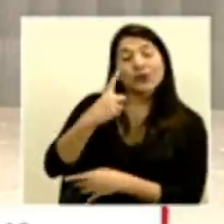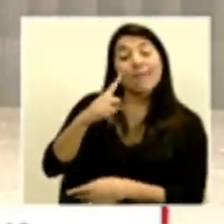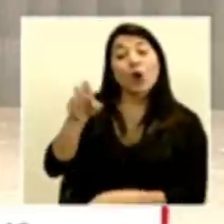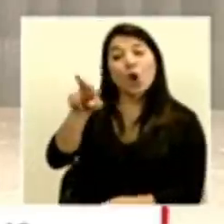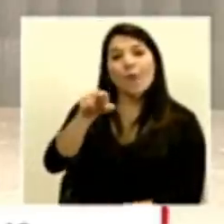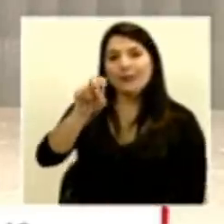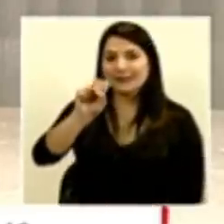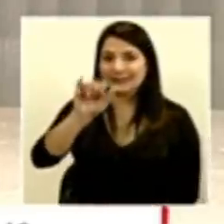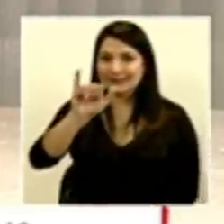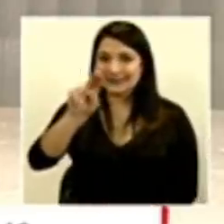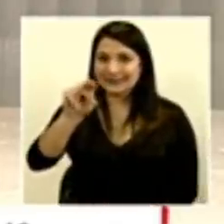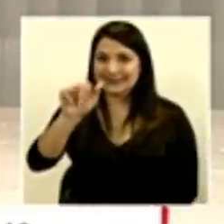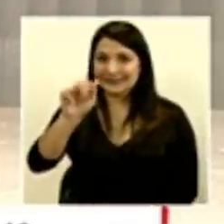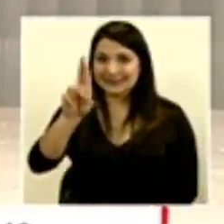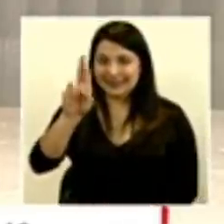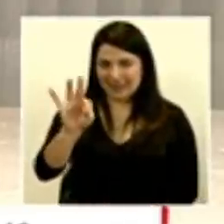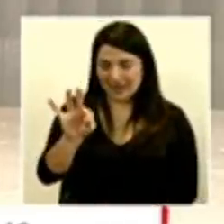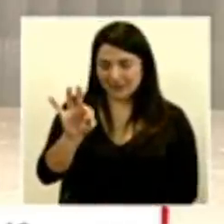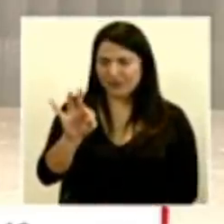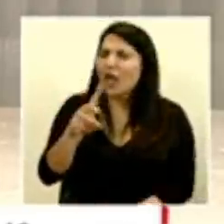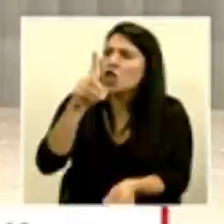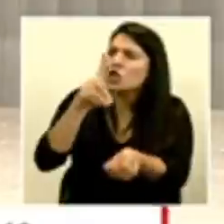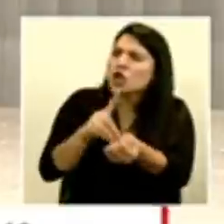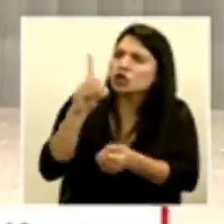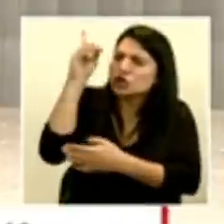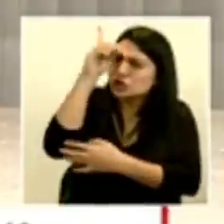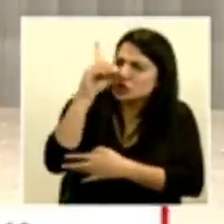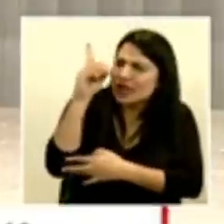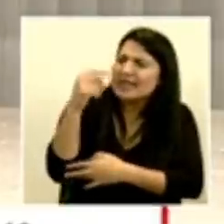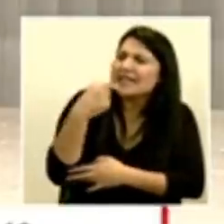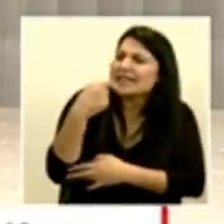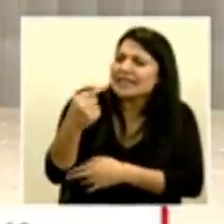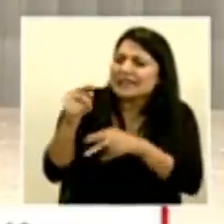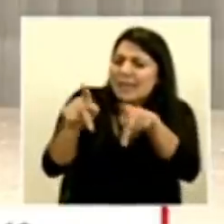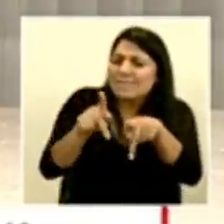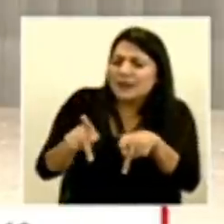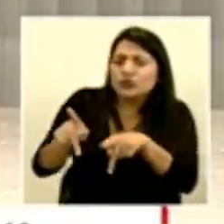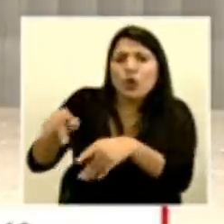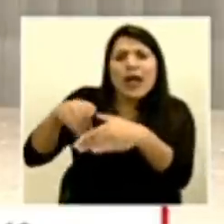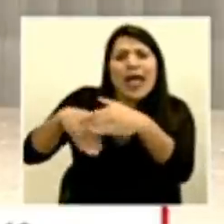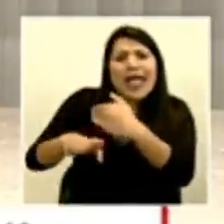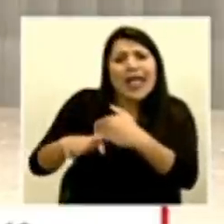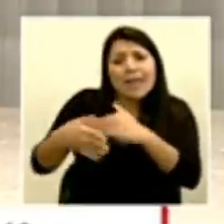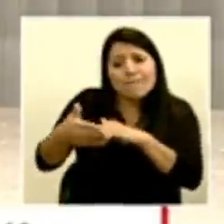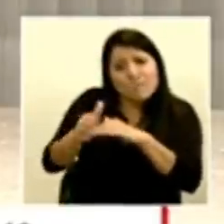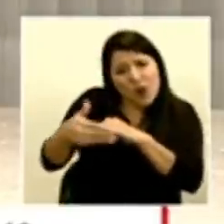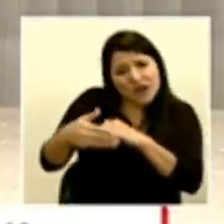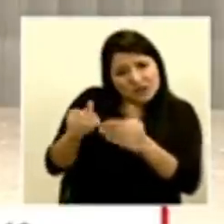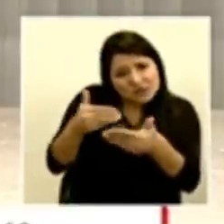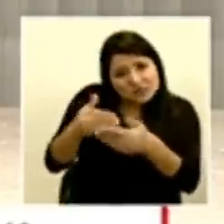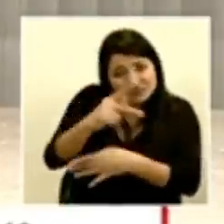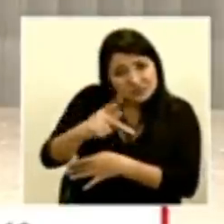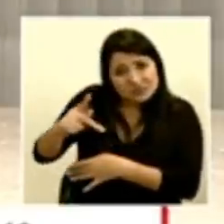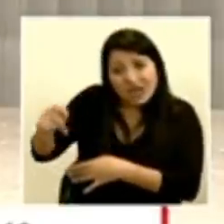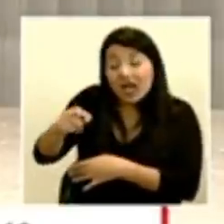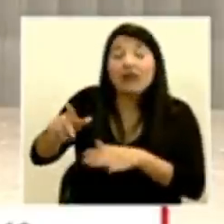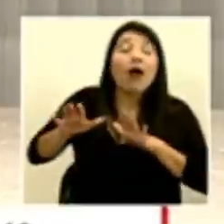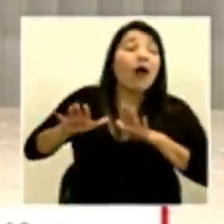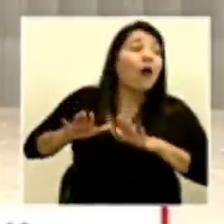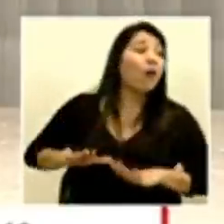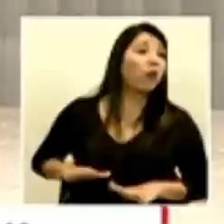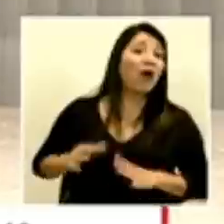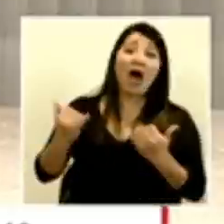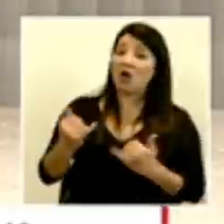Doctor Salas nos han llegado reportes de que la población de zonas costeras se ha relajado y las medidas sanitarias no se respetan